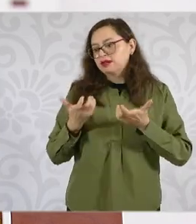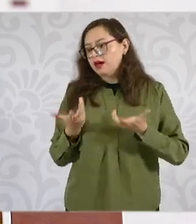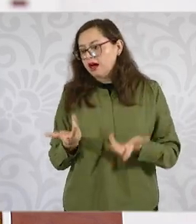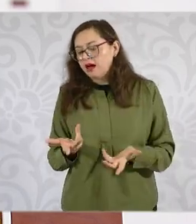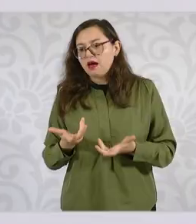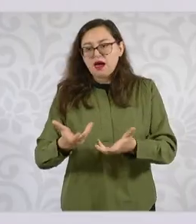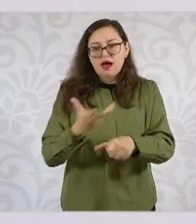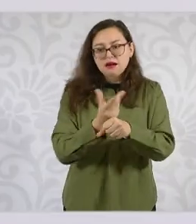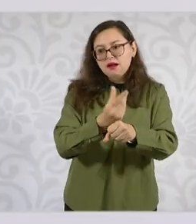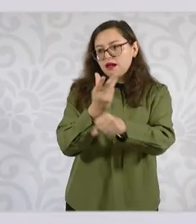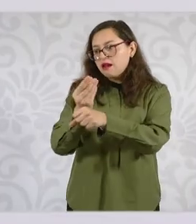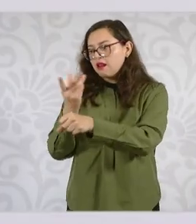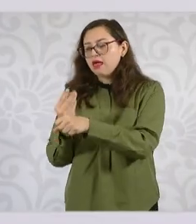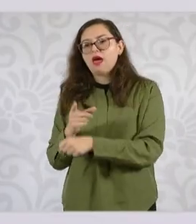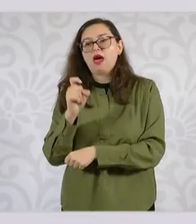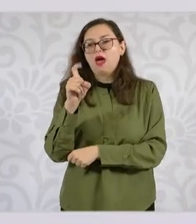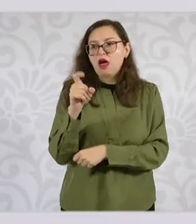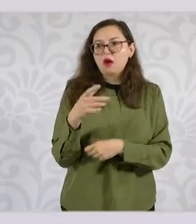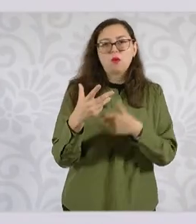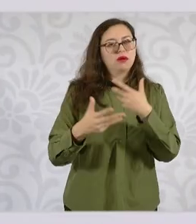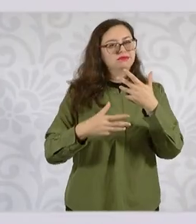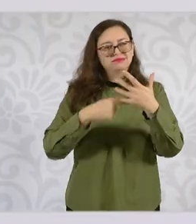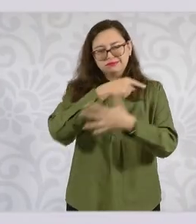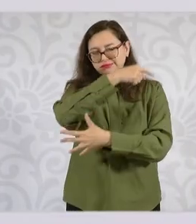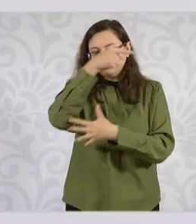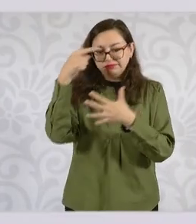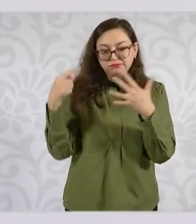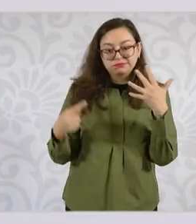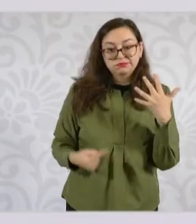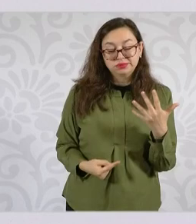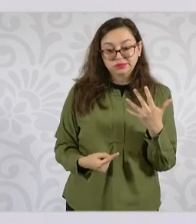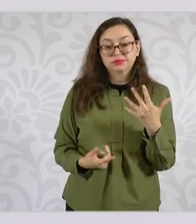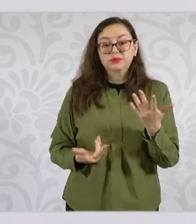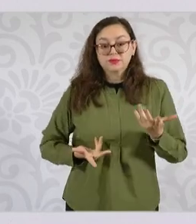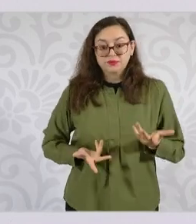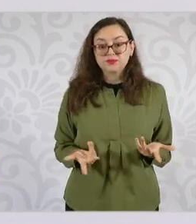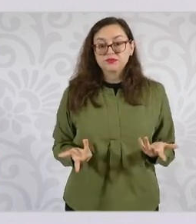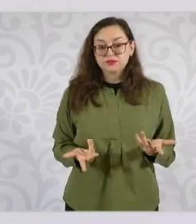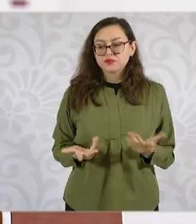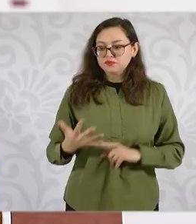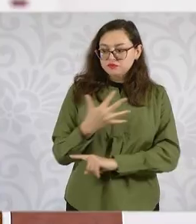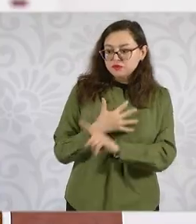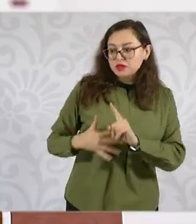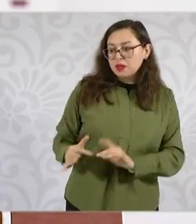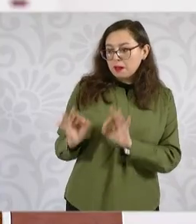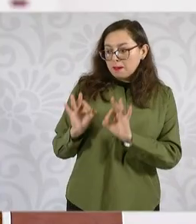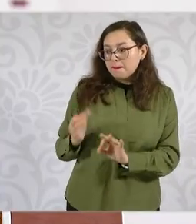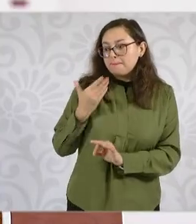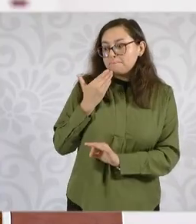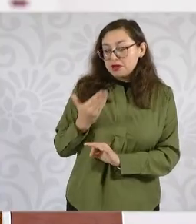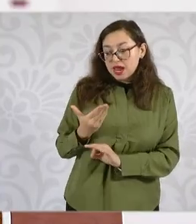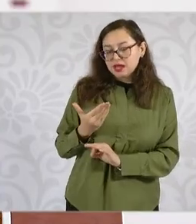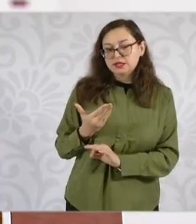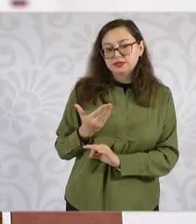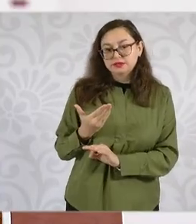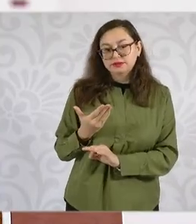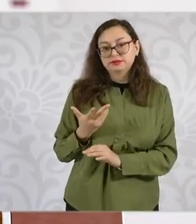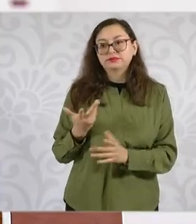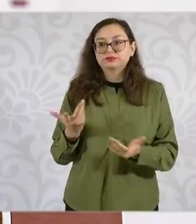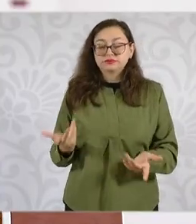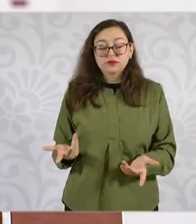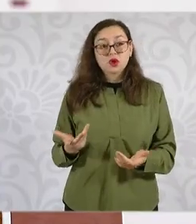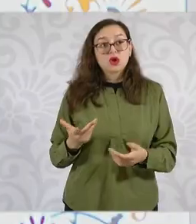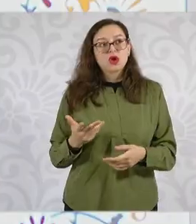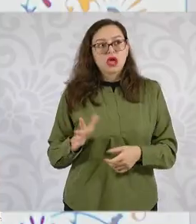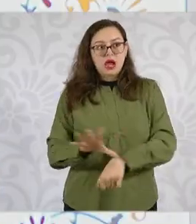potable, etcétera, etcétera? ¿Y cuáles son las condiciones para que se den estas inversiones? ¿Dónde hay energía?